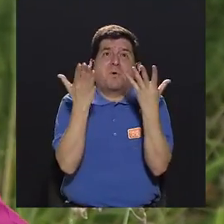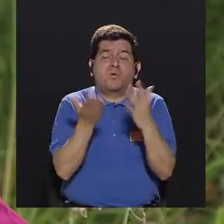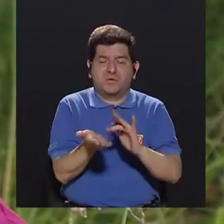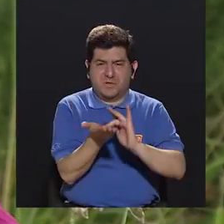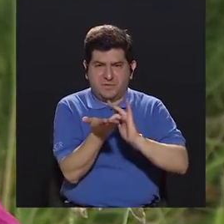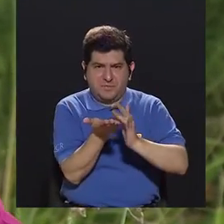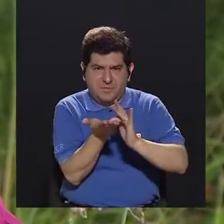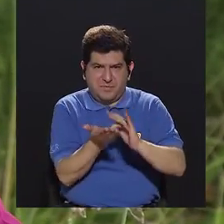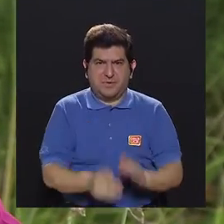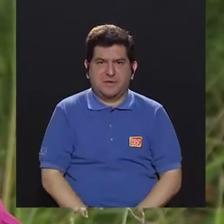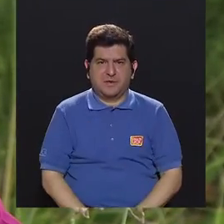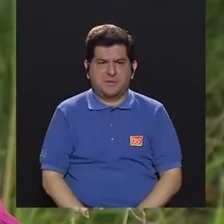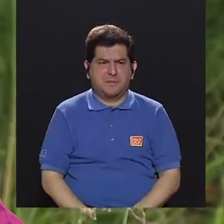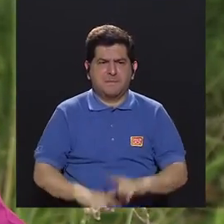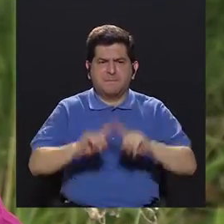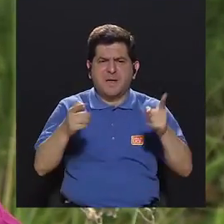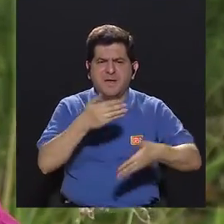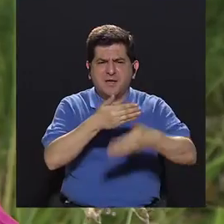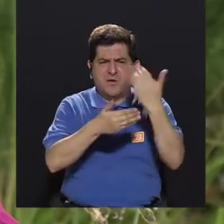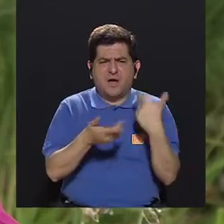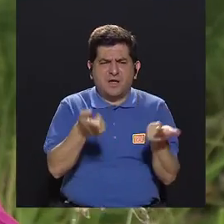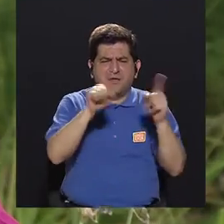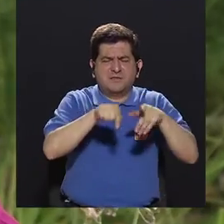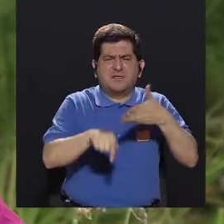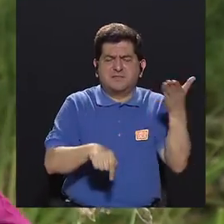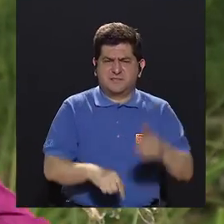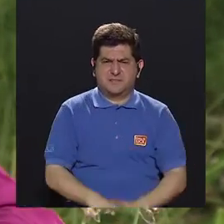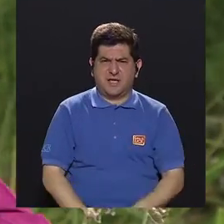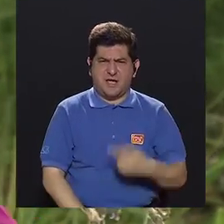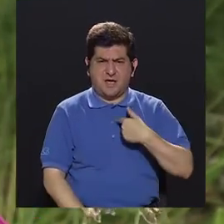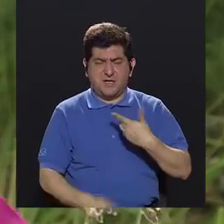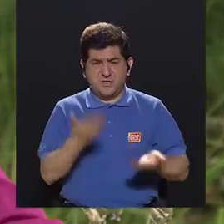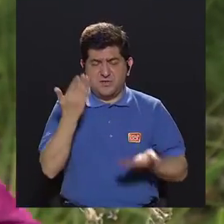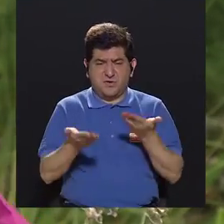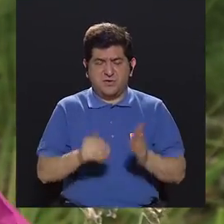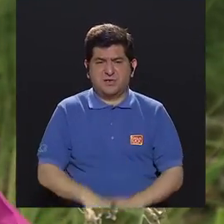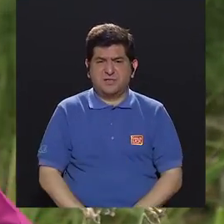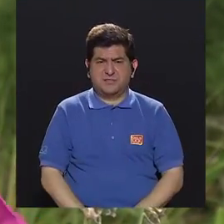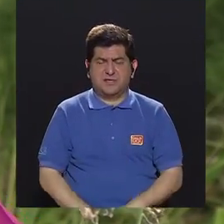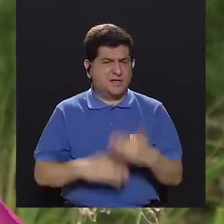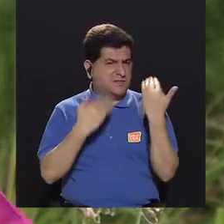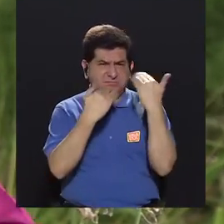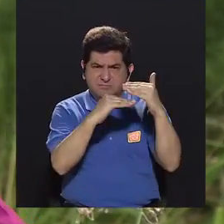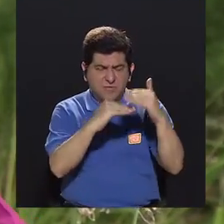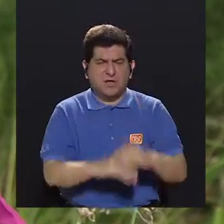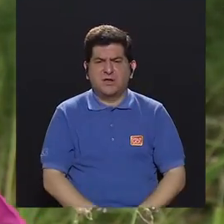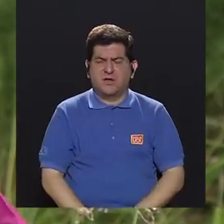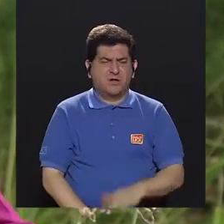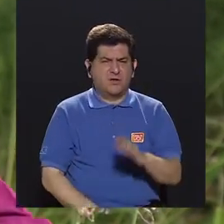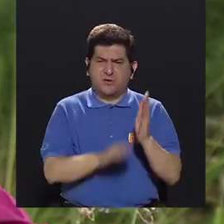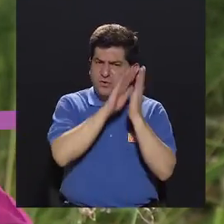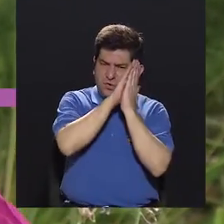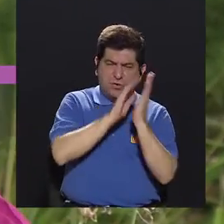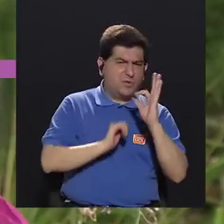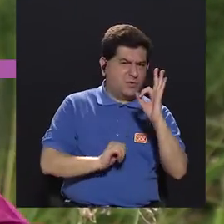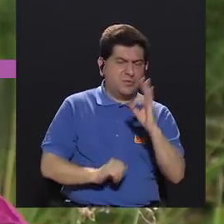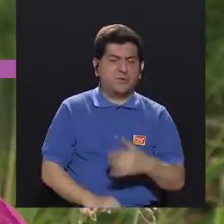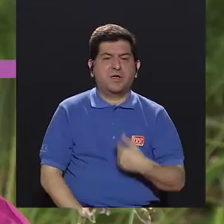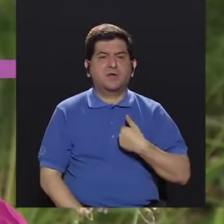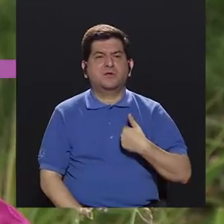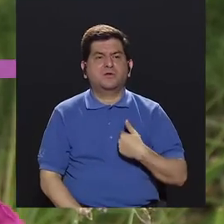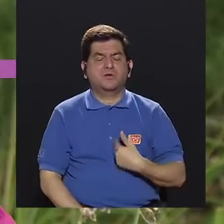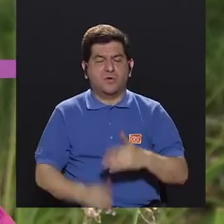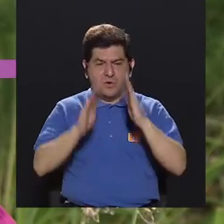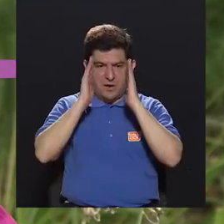bueno qué acaba de pasar qué he vivido hoy me he extralimitado no he dormido a tiempo bueno escucho